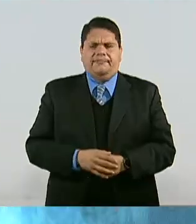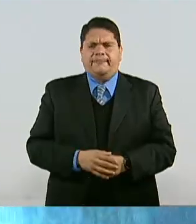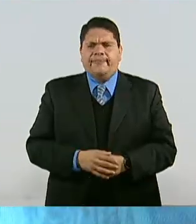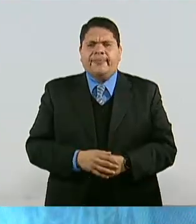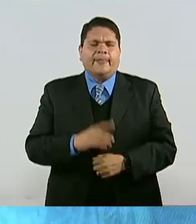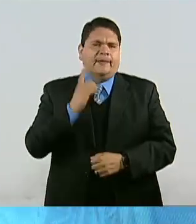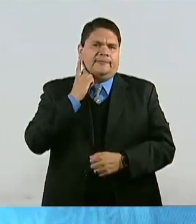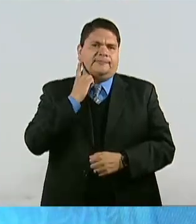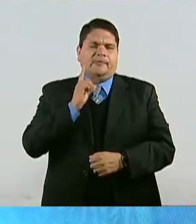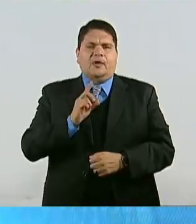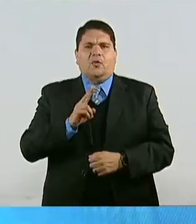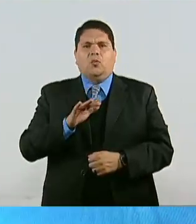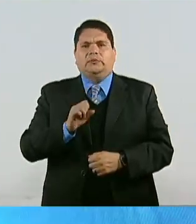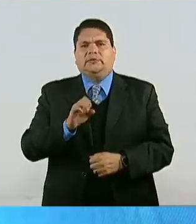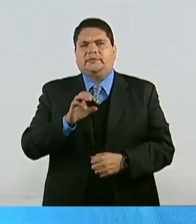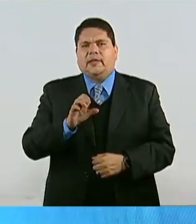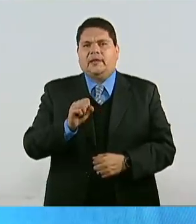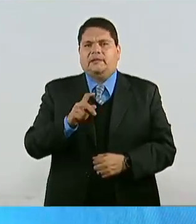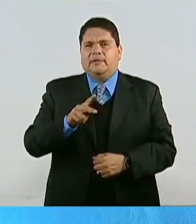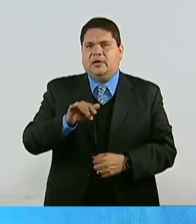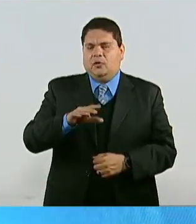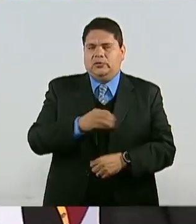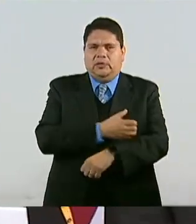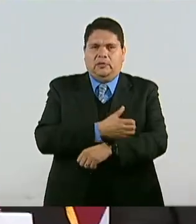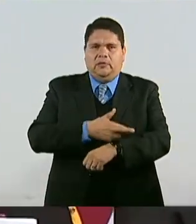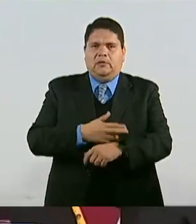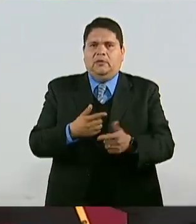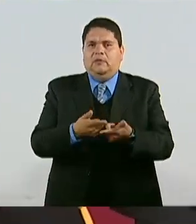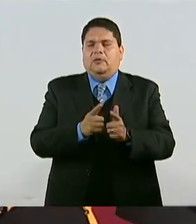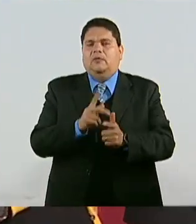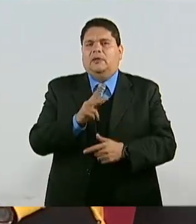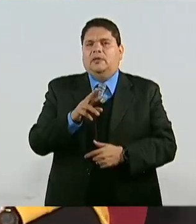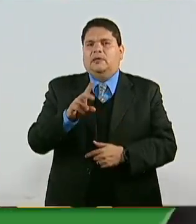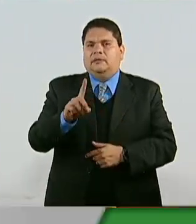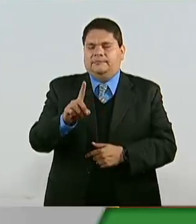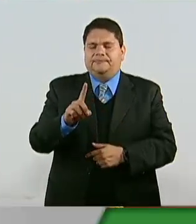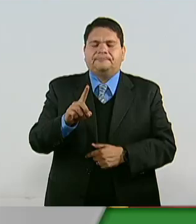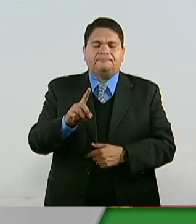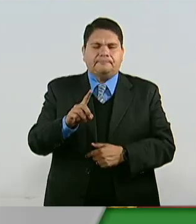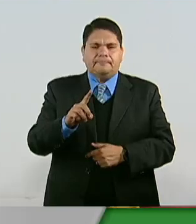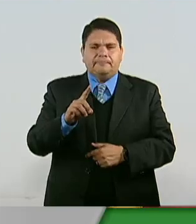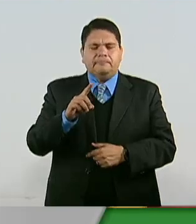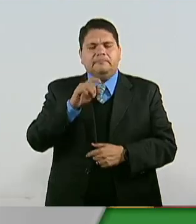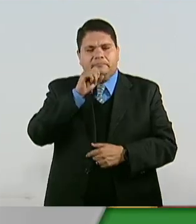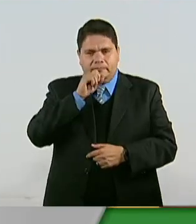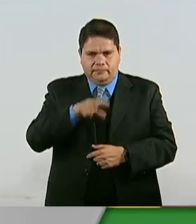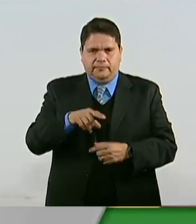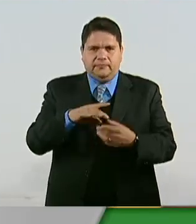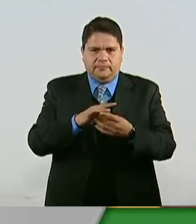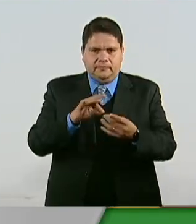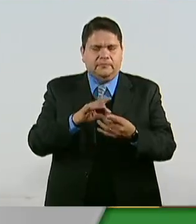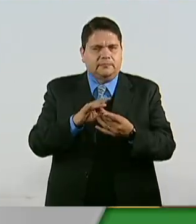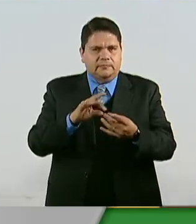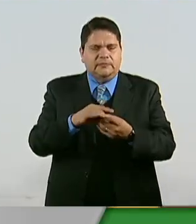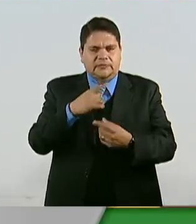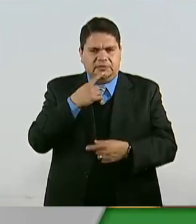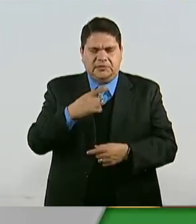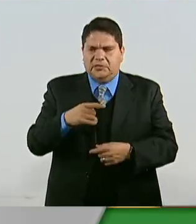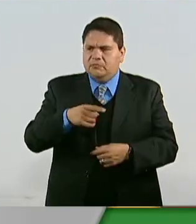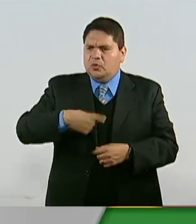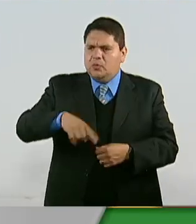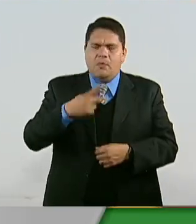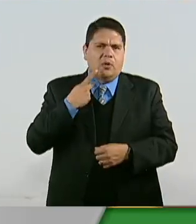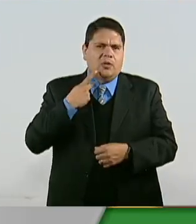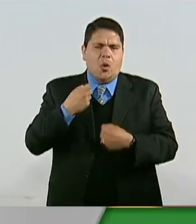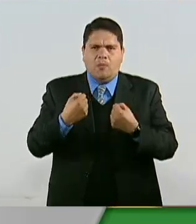Y el diputado Luis Espinosa Cházaro, coordinador del Grupo Parlamentario del PRD, consideró que la oposición está lista